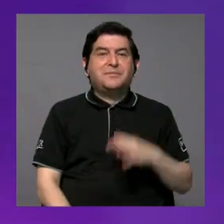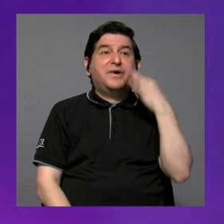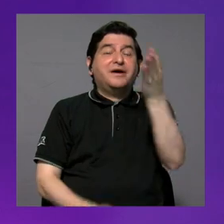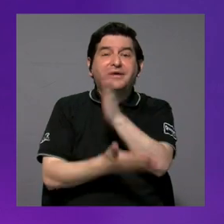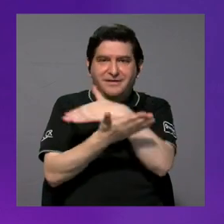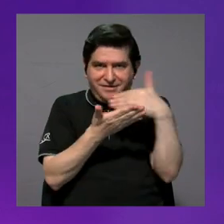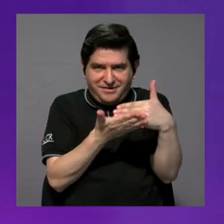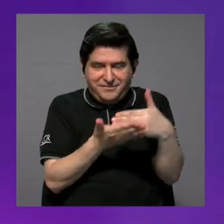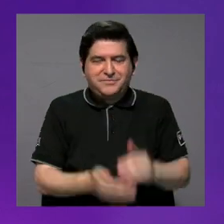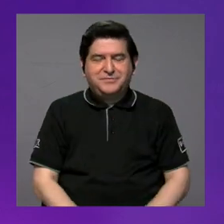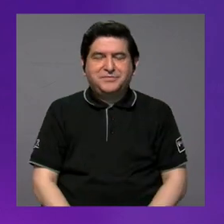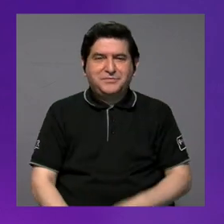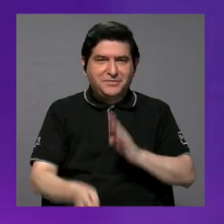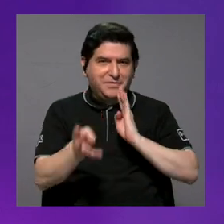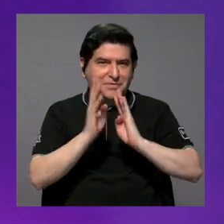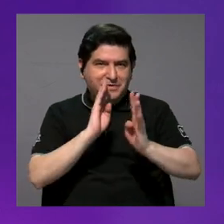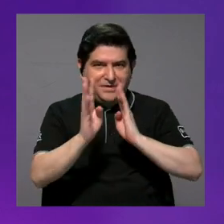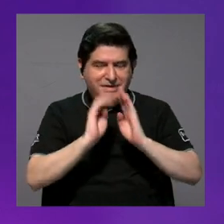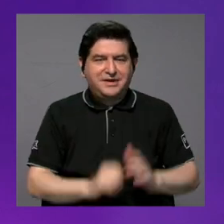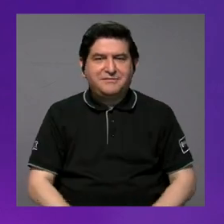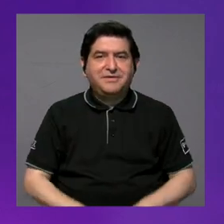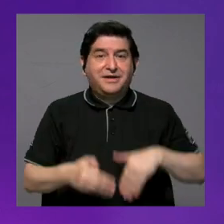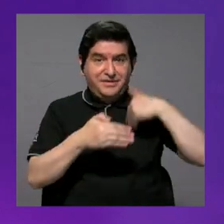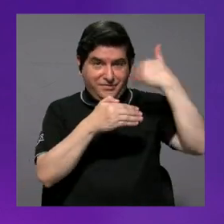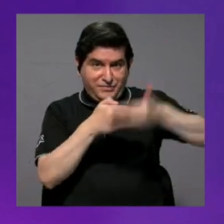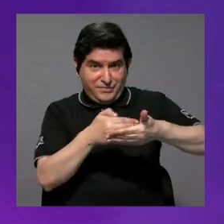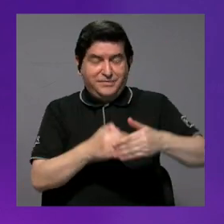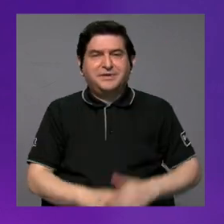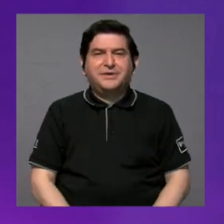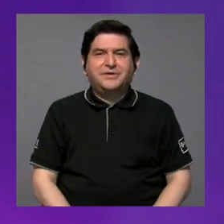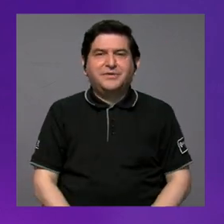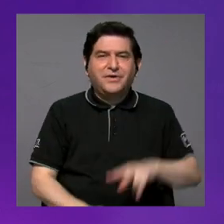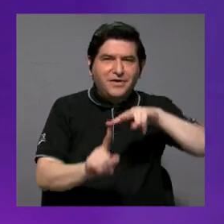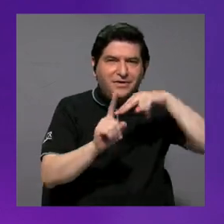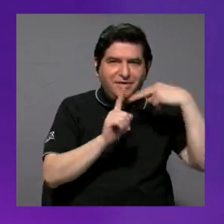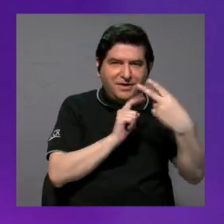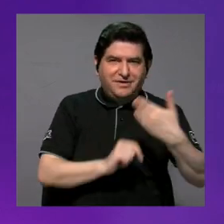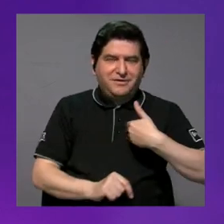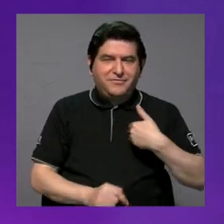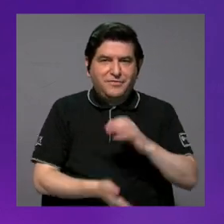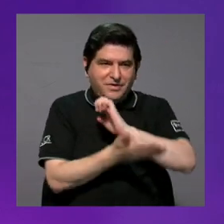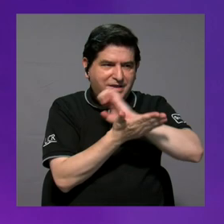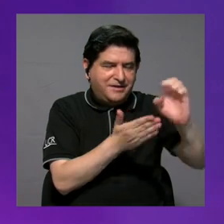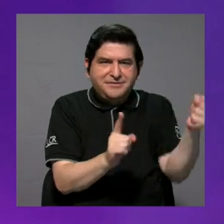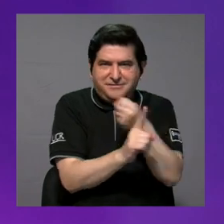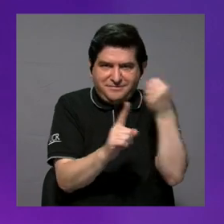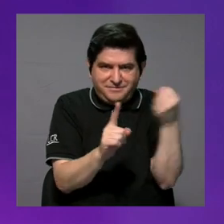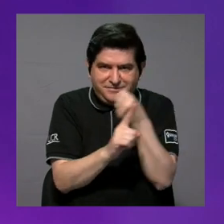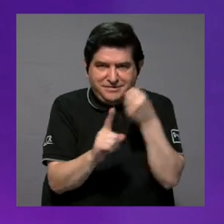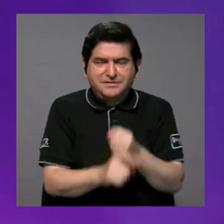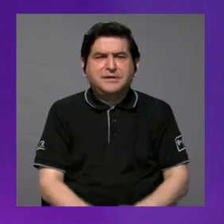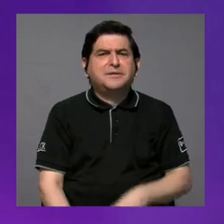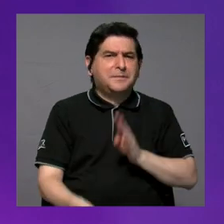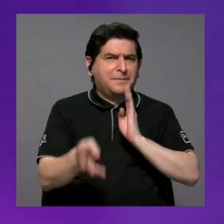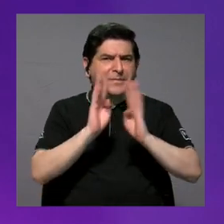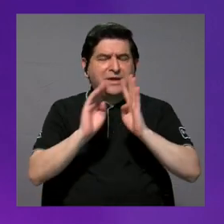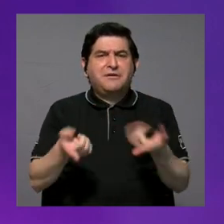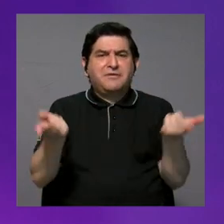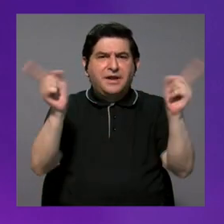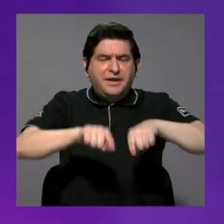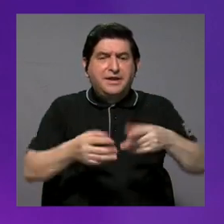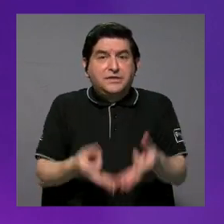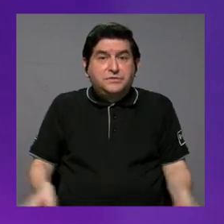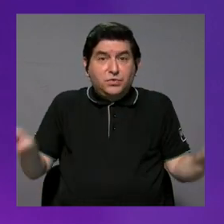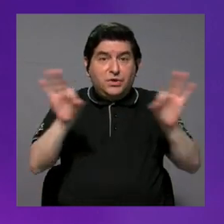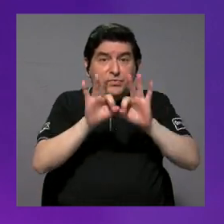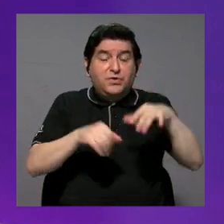próximo bloque, que ya vamos a hablar un poquito a continuación, que es este enfoque que ustedes tienen, prevención de la violencia, y vamos a hablar un poco de un caso muy